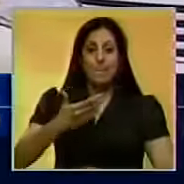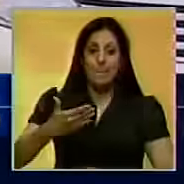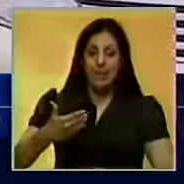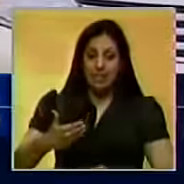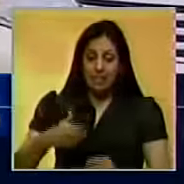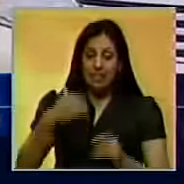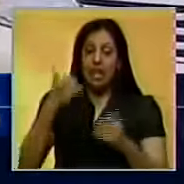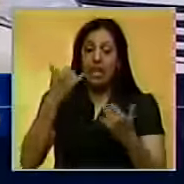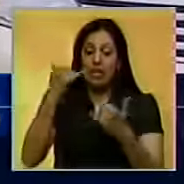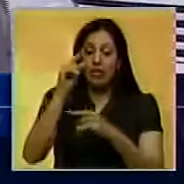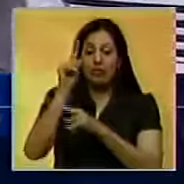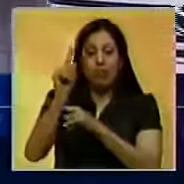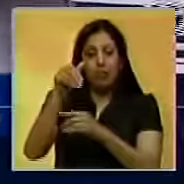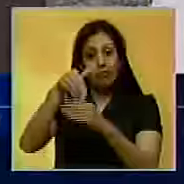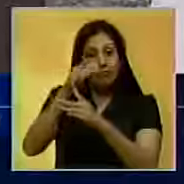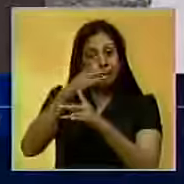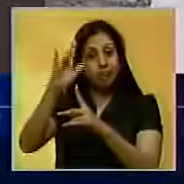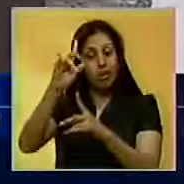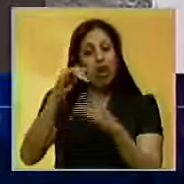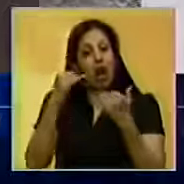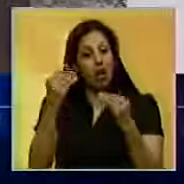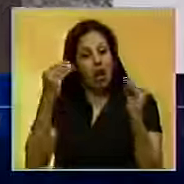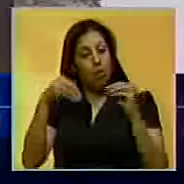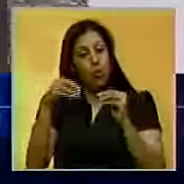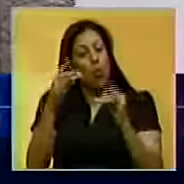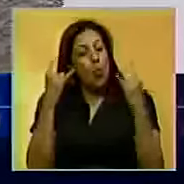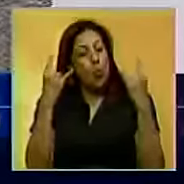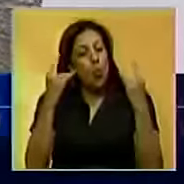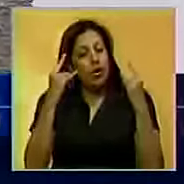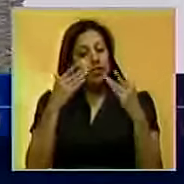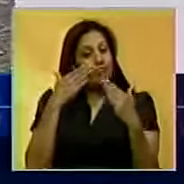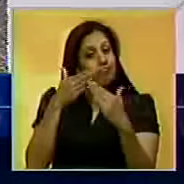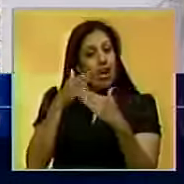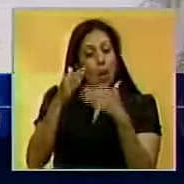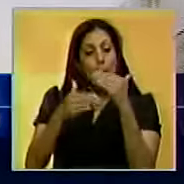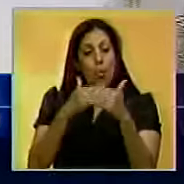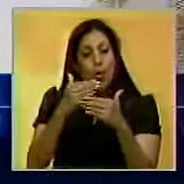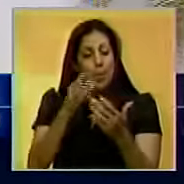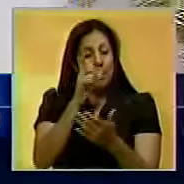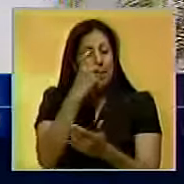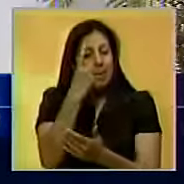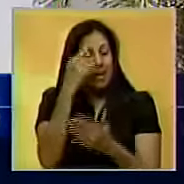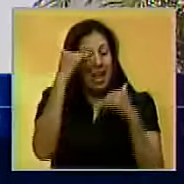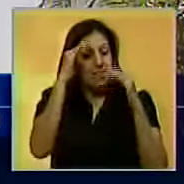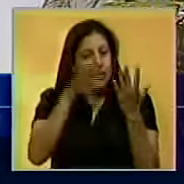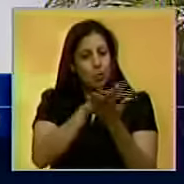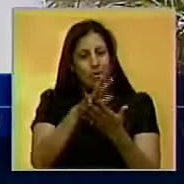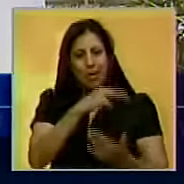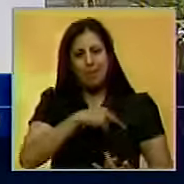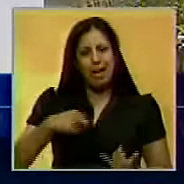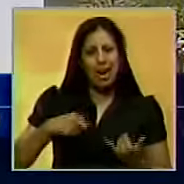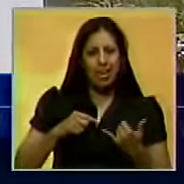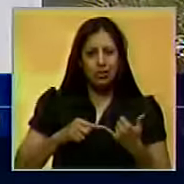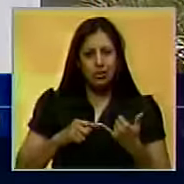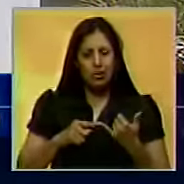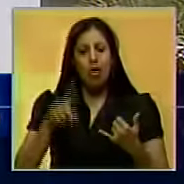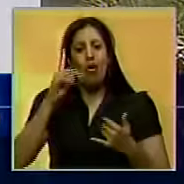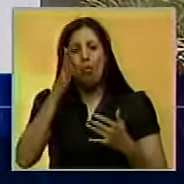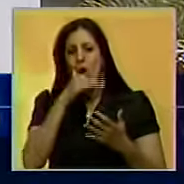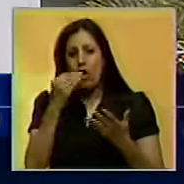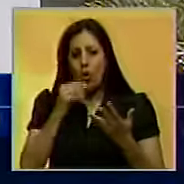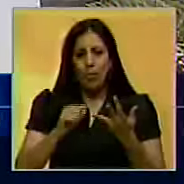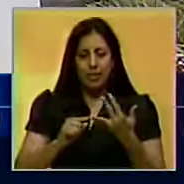la unidad, es imperativo concretar acuerdos urgentes para atacar problemas ciudadanos como la inseguridad, el